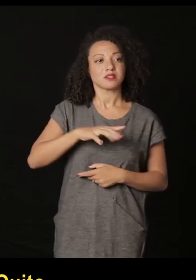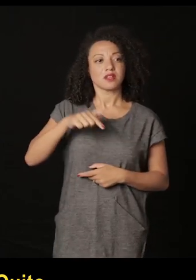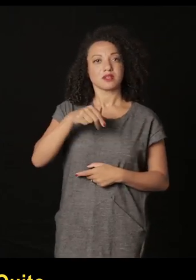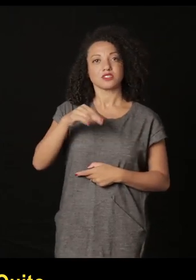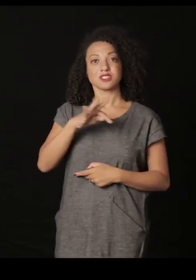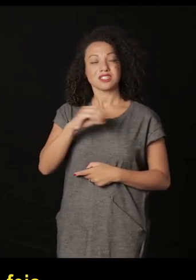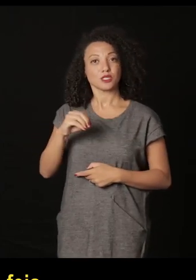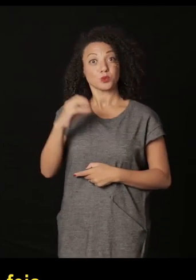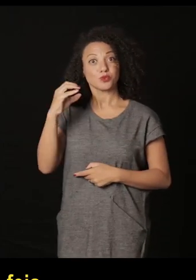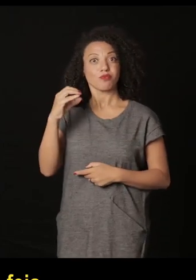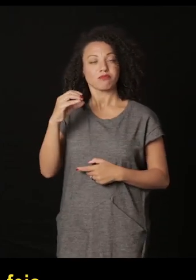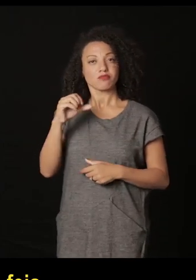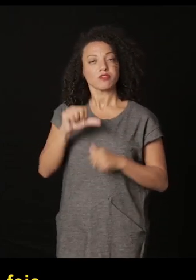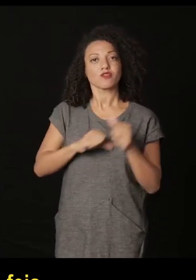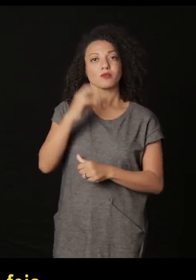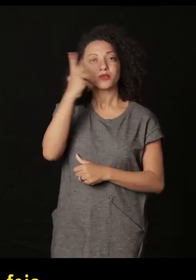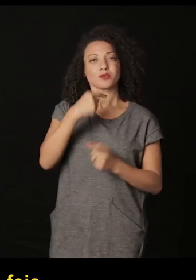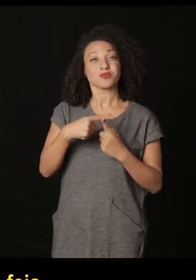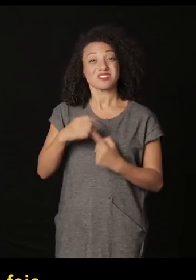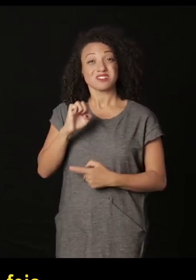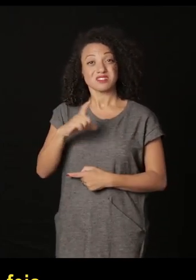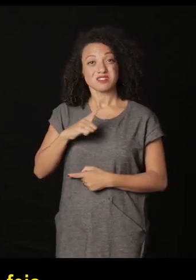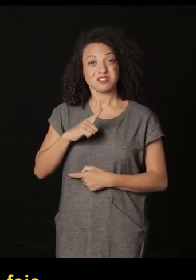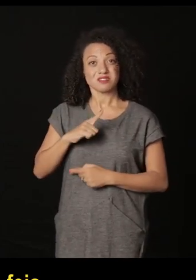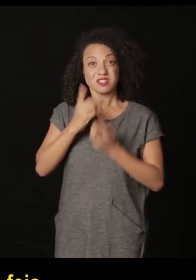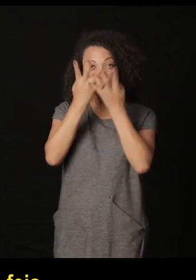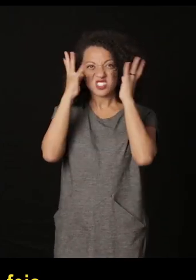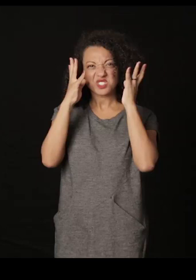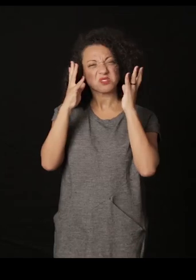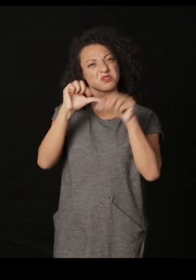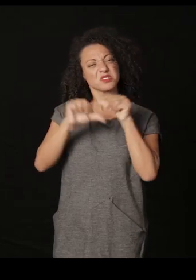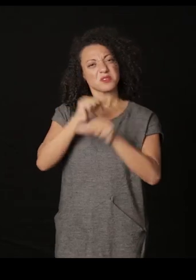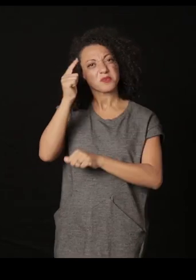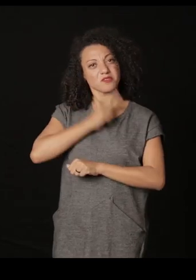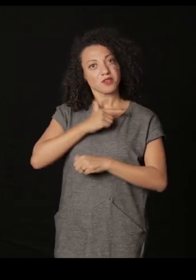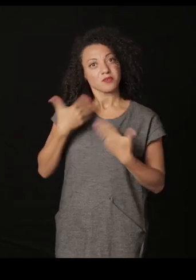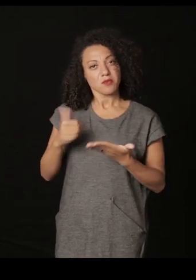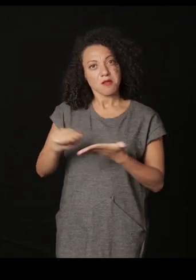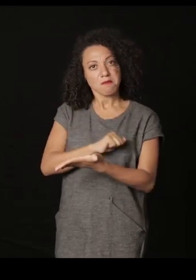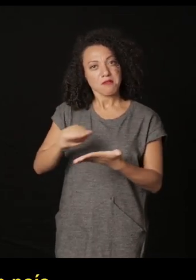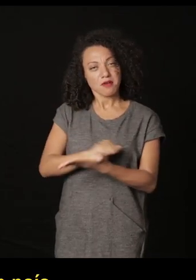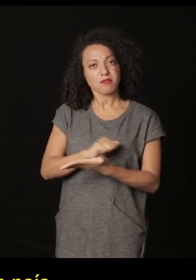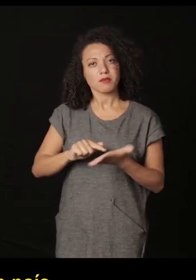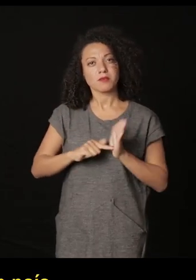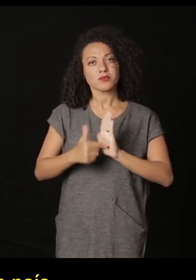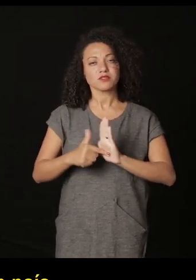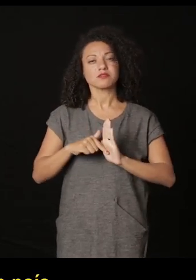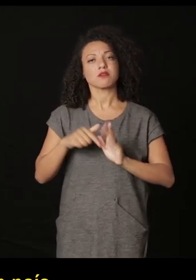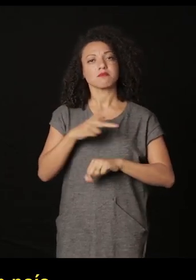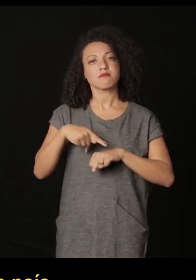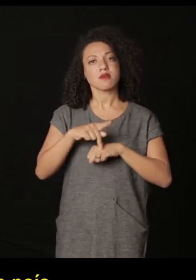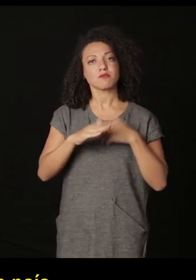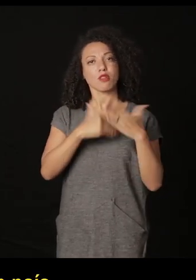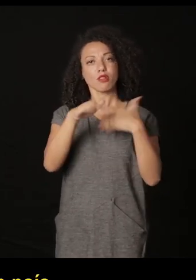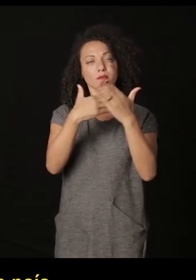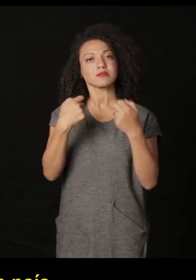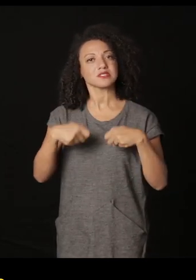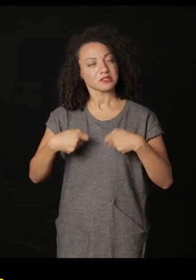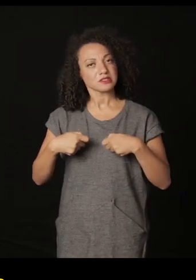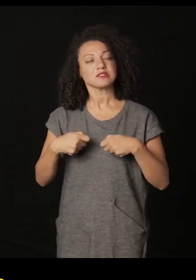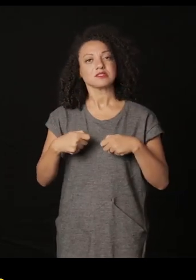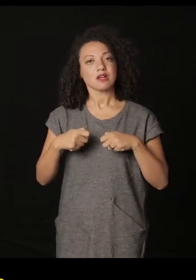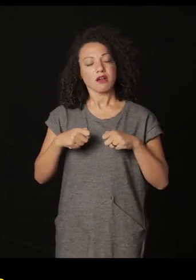de Quito. Porque la ciudad de Quito era feia como sus indígenas. Afeiaban todo. Para mostrar el progreso de un país,